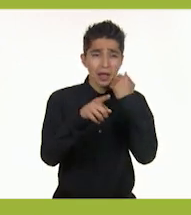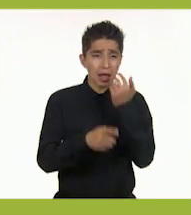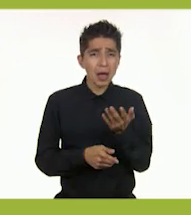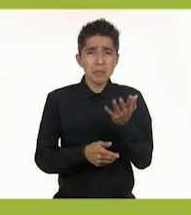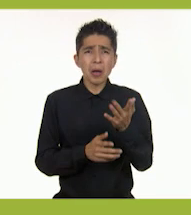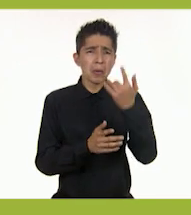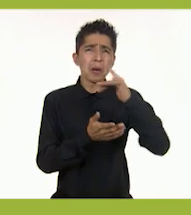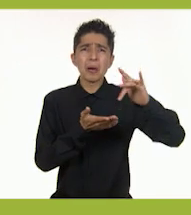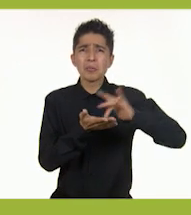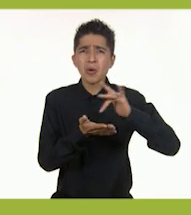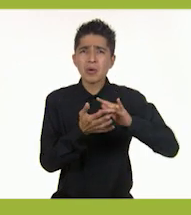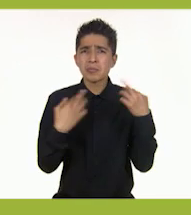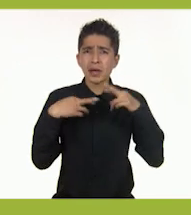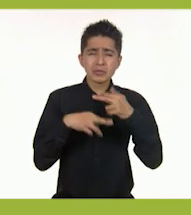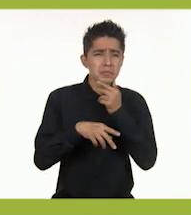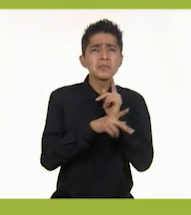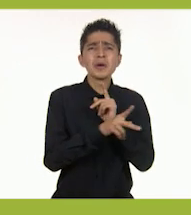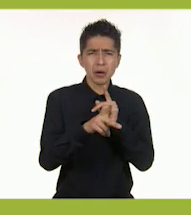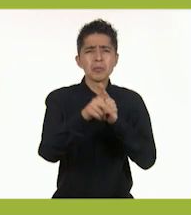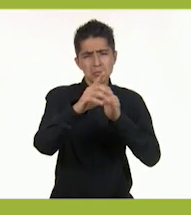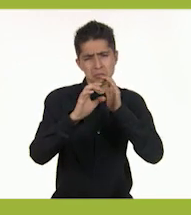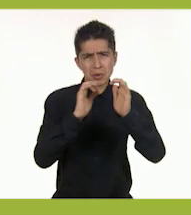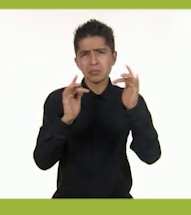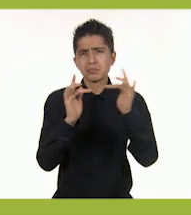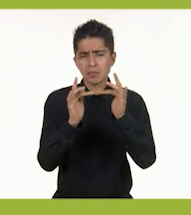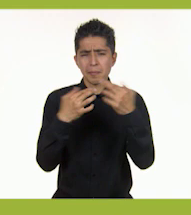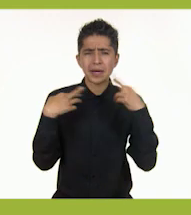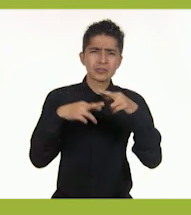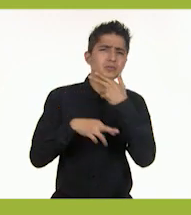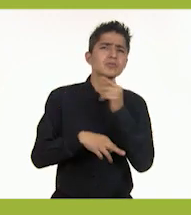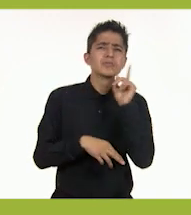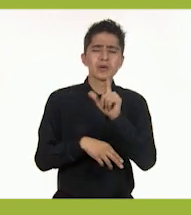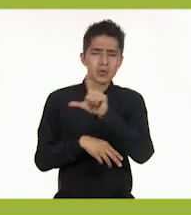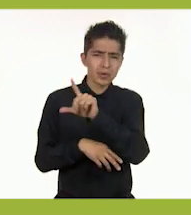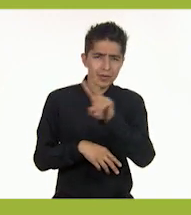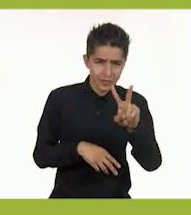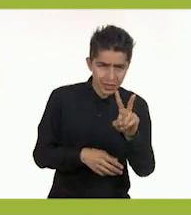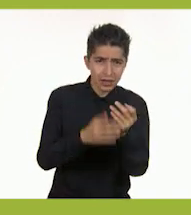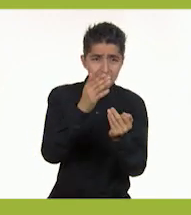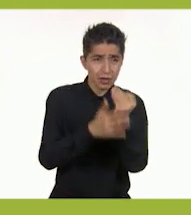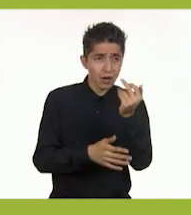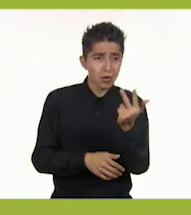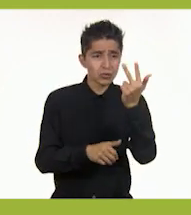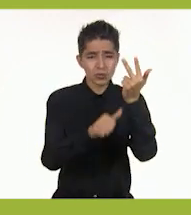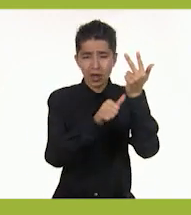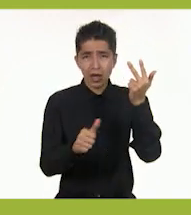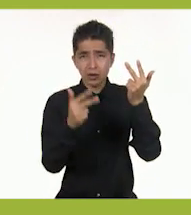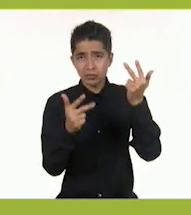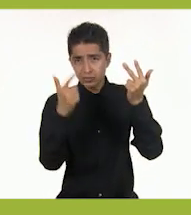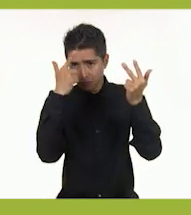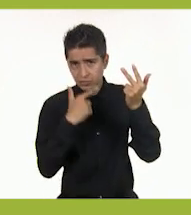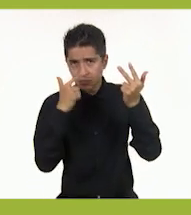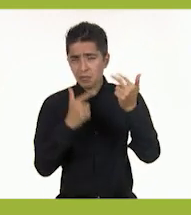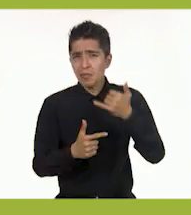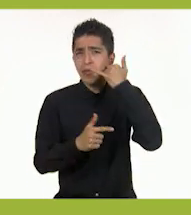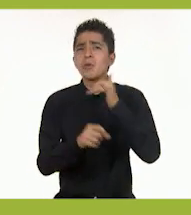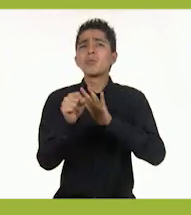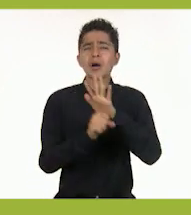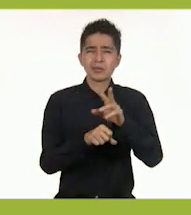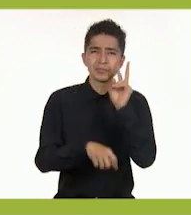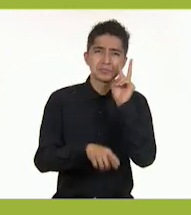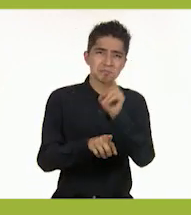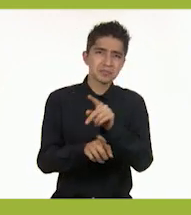apoyo pedagógico, comunícate con maestras y maestros de lunes a viernes de 8 a 20 horas al teléfono